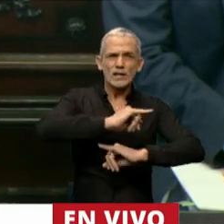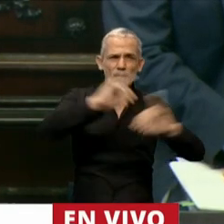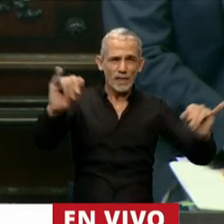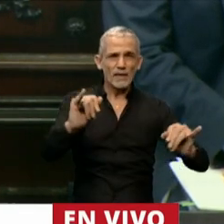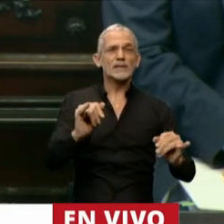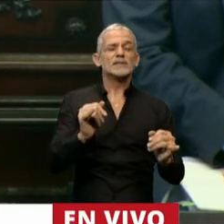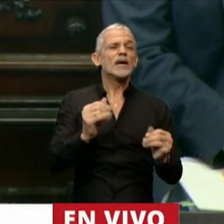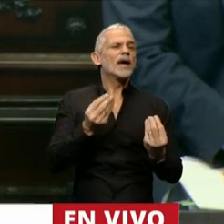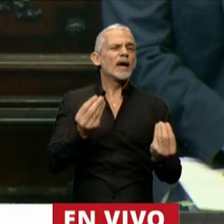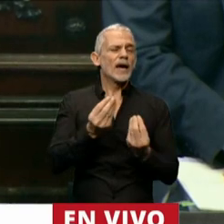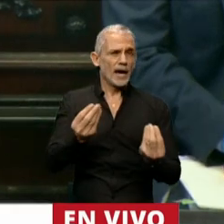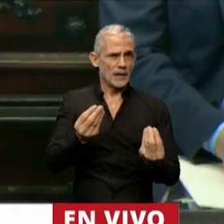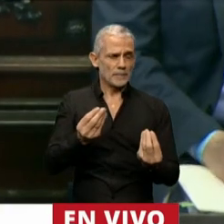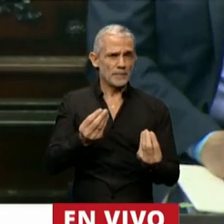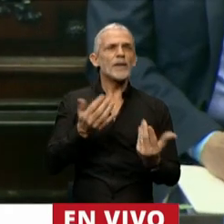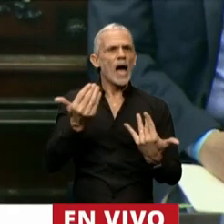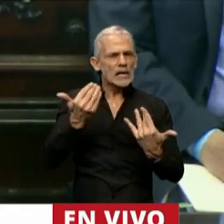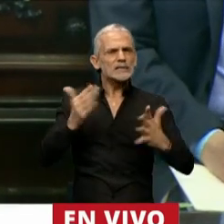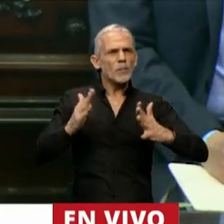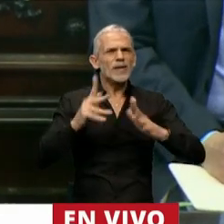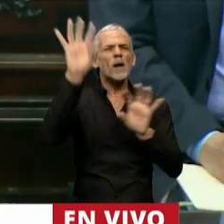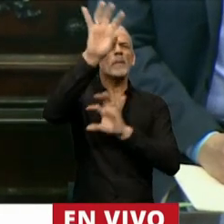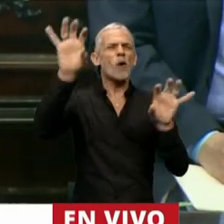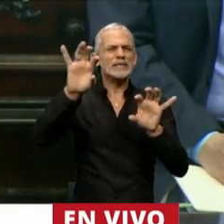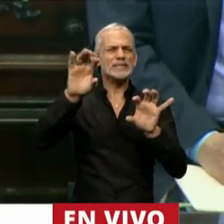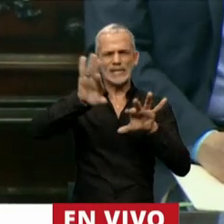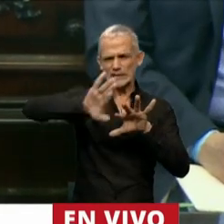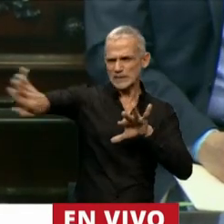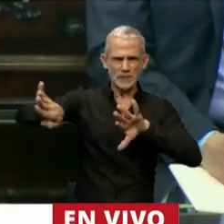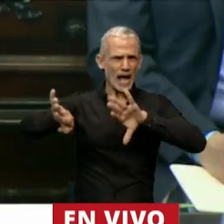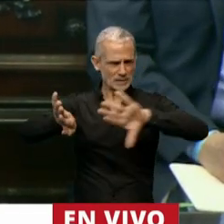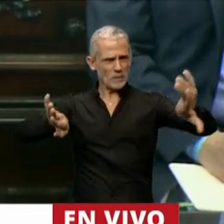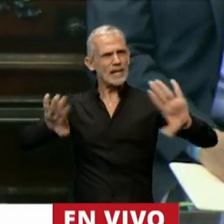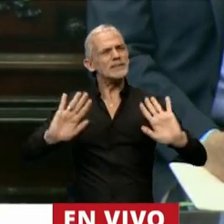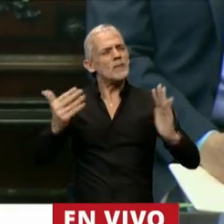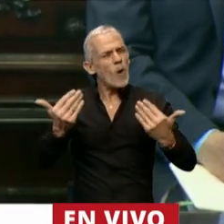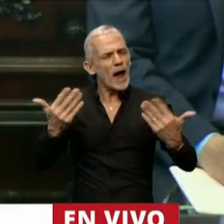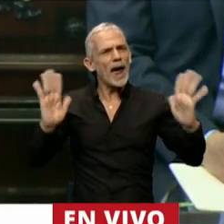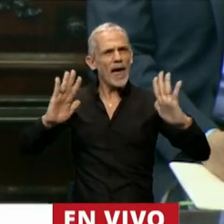dividir provincias, que es posible